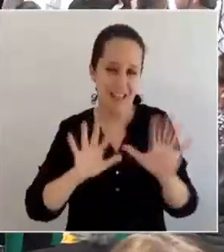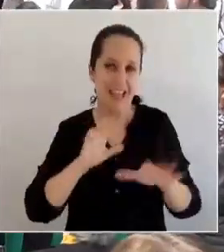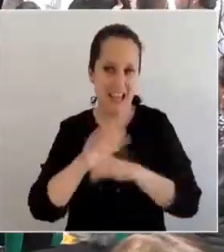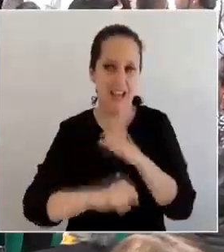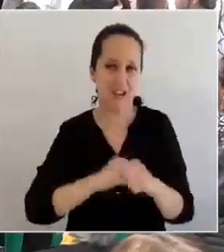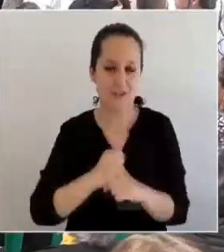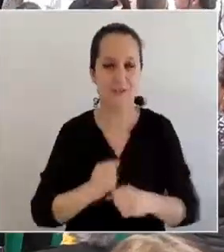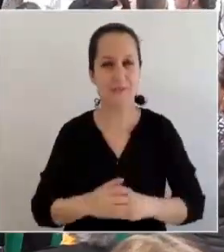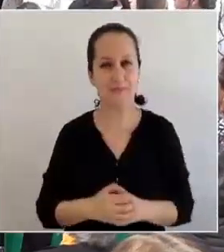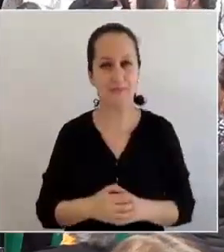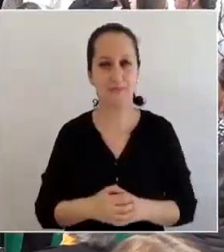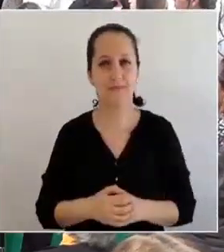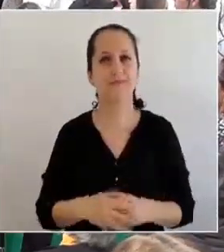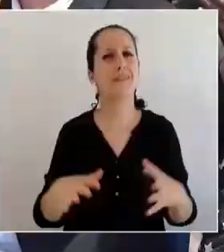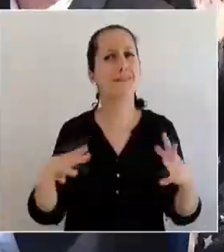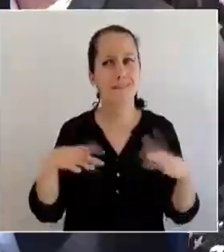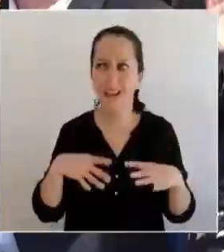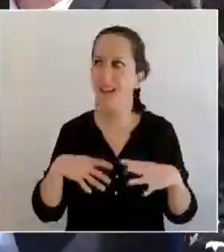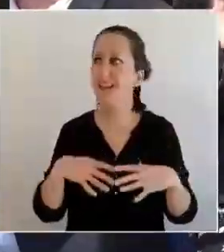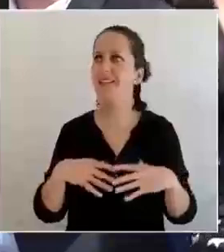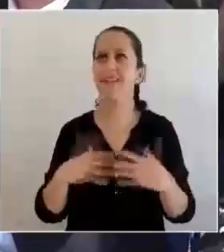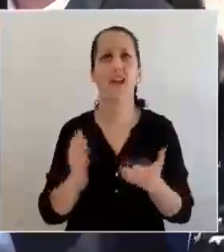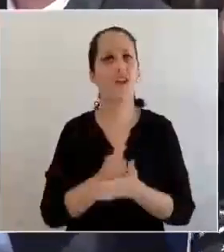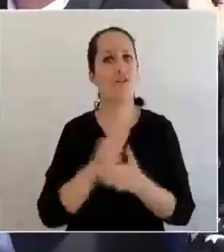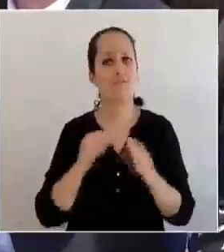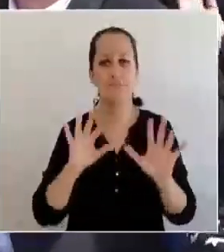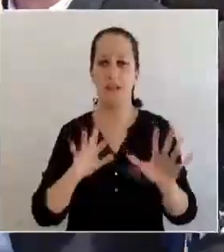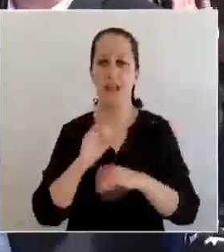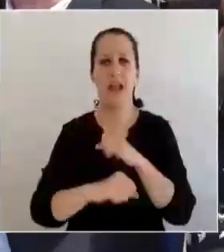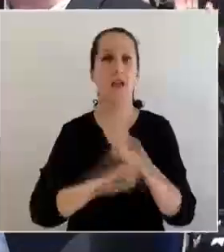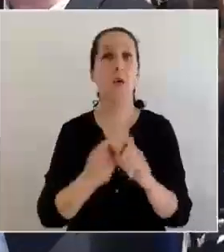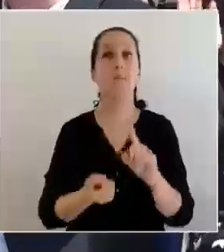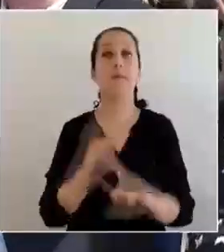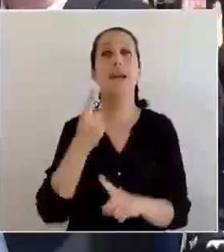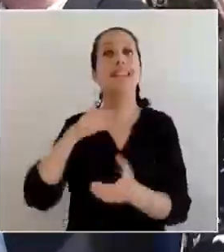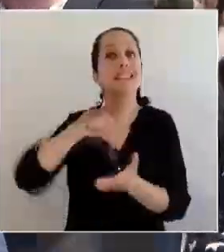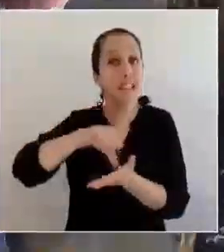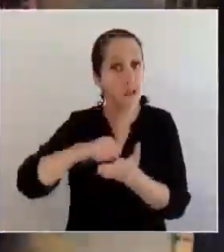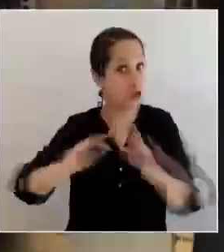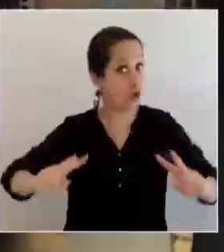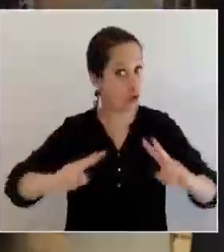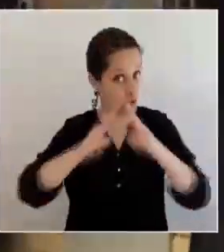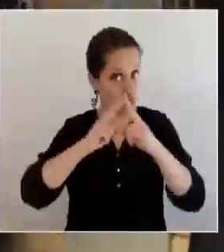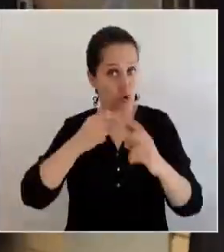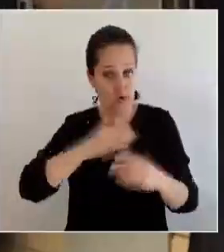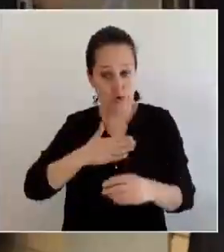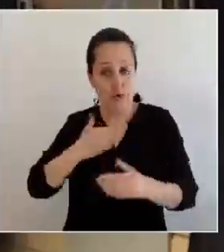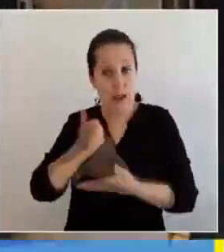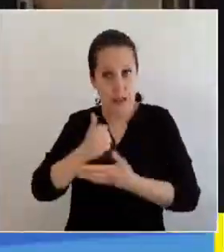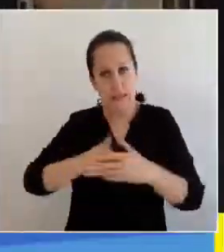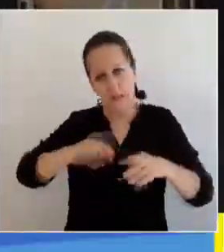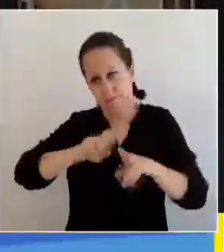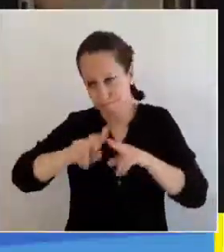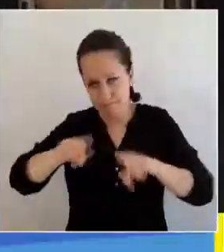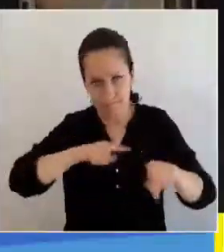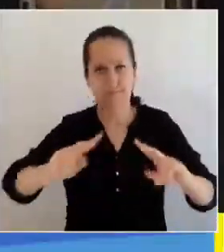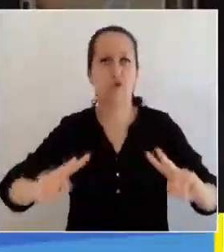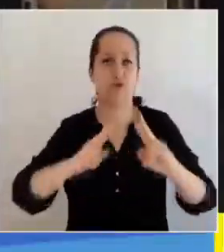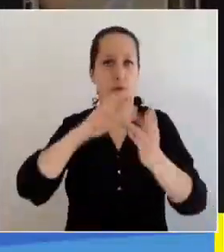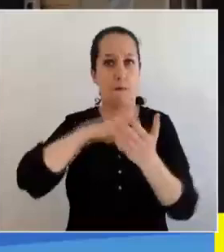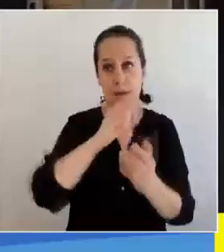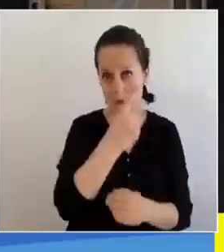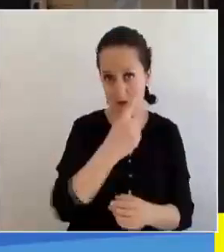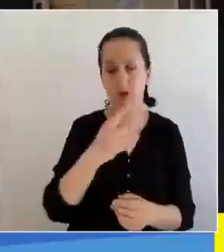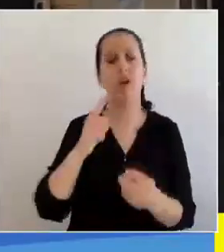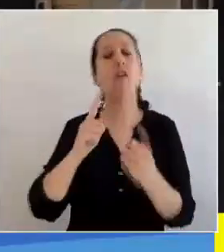aniversario. Así es, muy felices porque estamos cumpliendo los 10 años del primer Centro Integral de Adulto Mayor que construimos durante esta gestión. Después vino